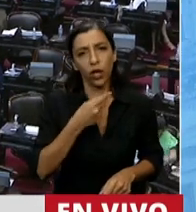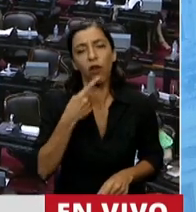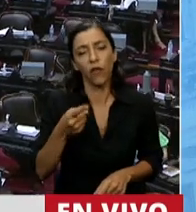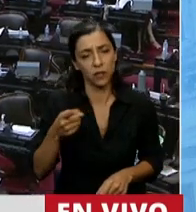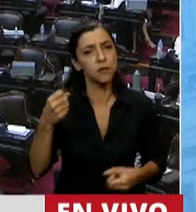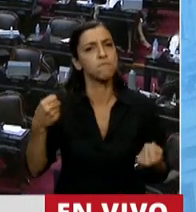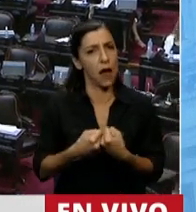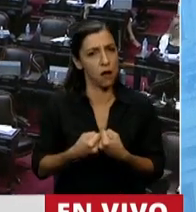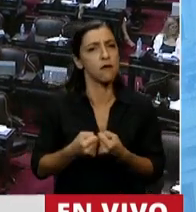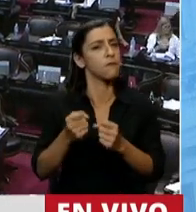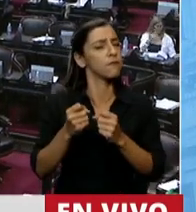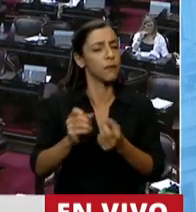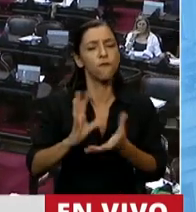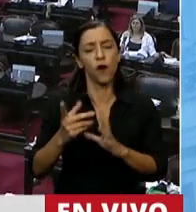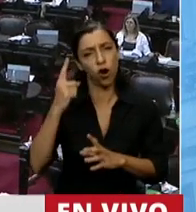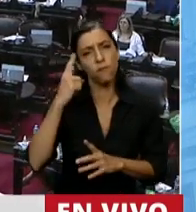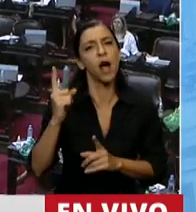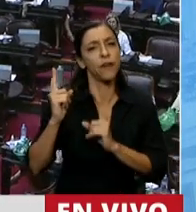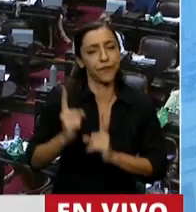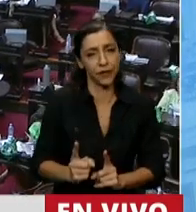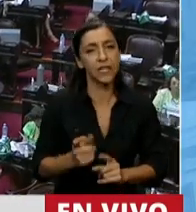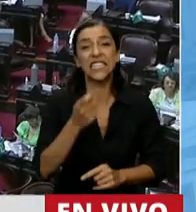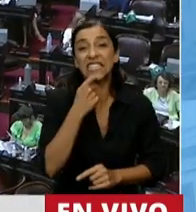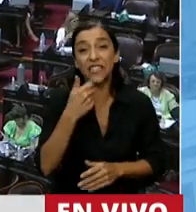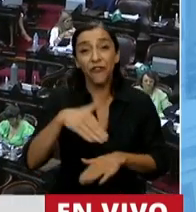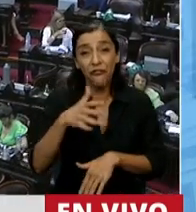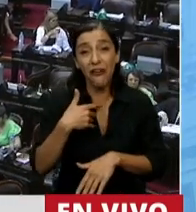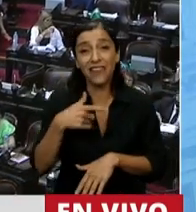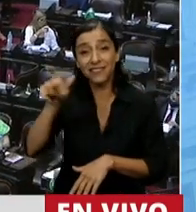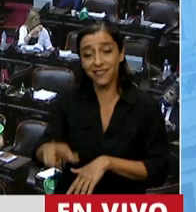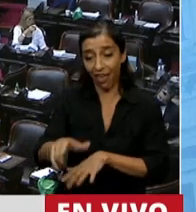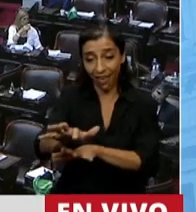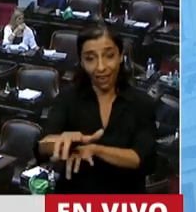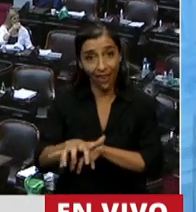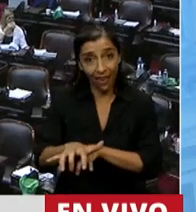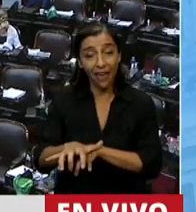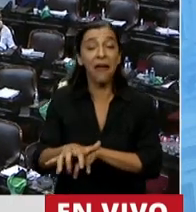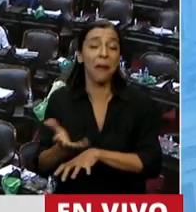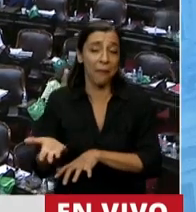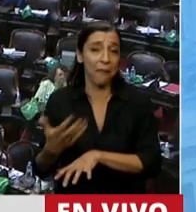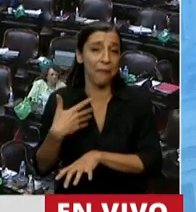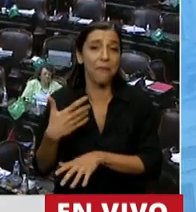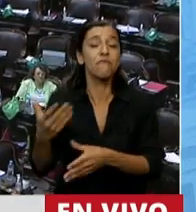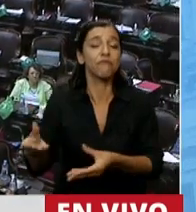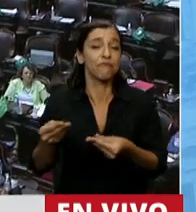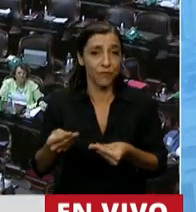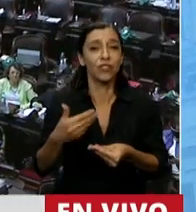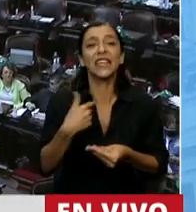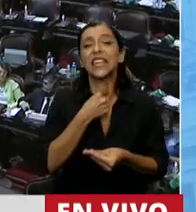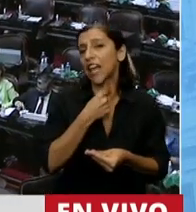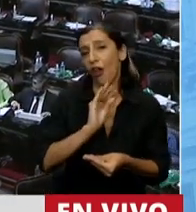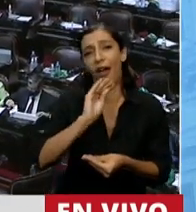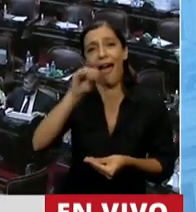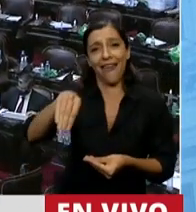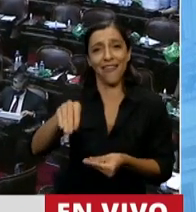allí. Y si los taquígrafos pudiesen agregar en la versión taquigráfica o permitirme que yo lo agregue